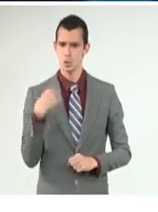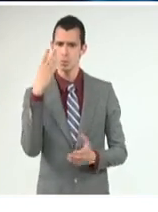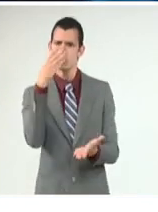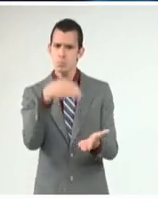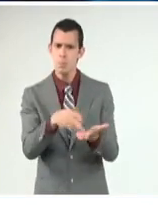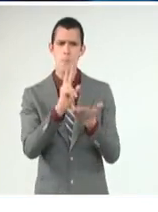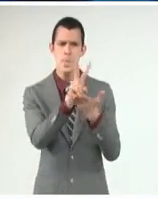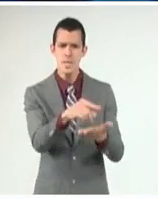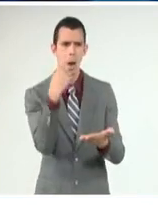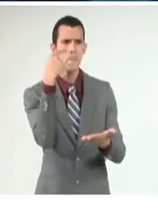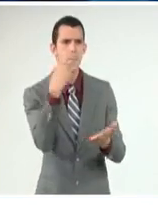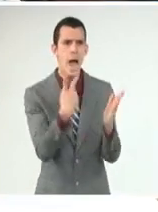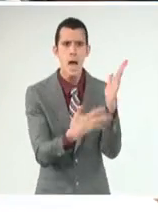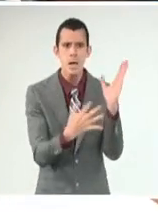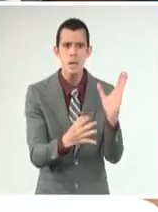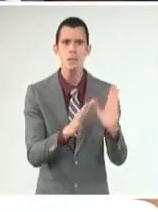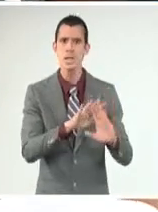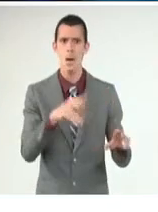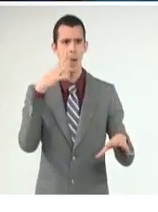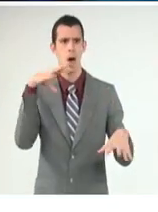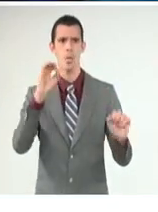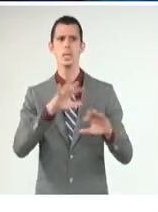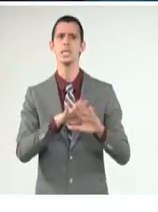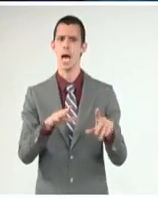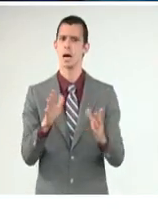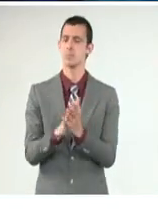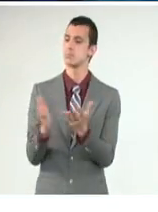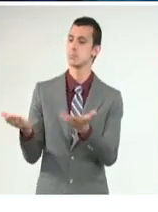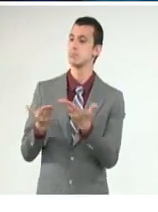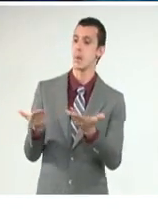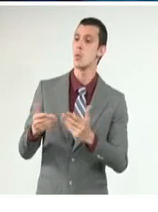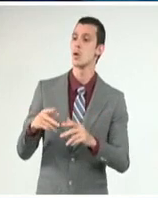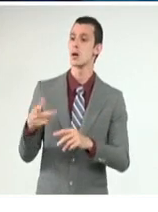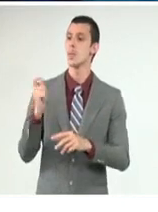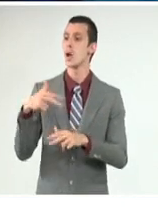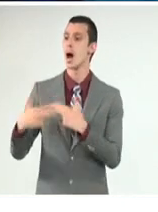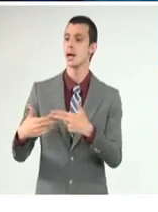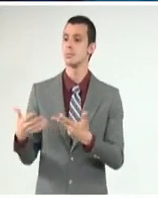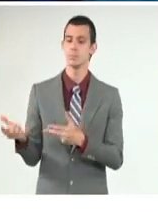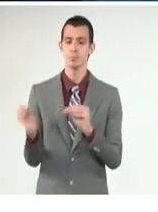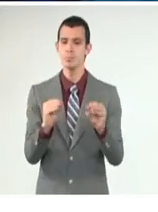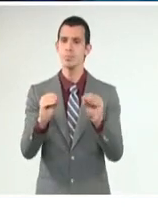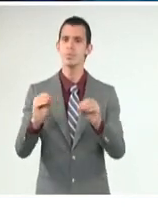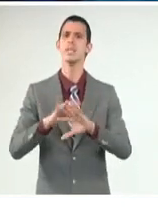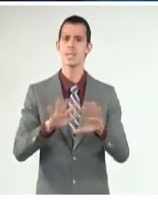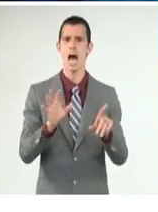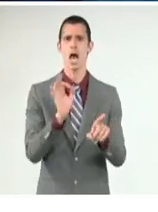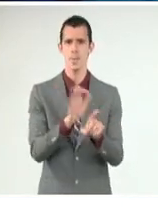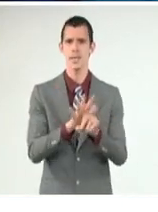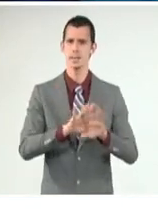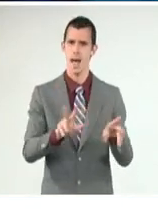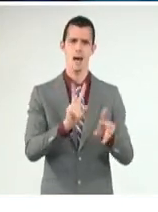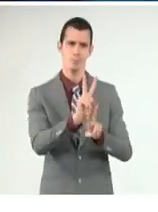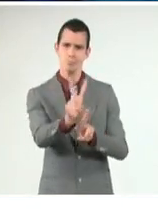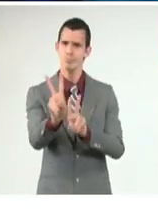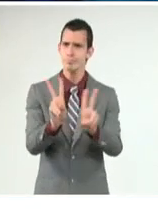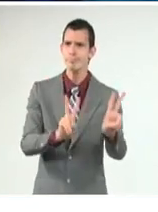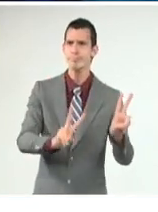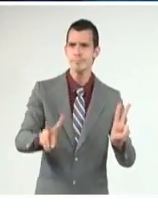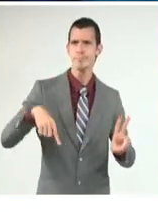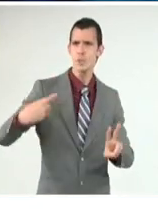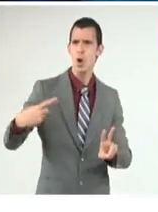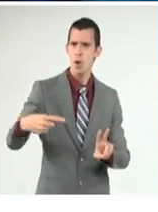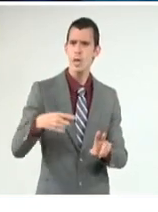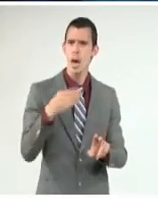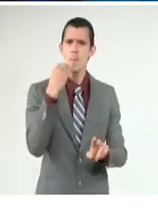comunitario y con la incorporación de los médicos. Los centros de atención a los pacientes, todos los días se están inspeccionando, y ya la situación